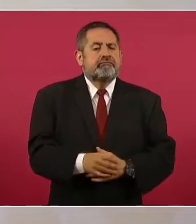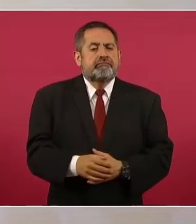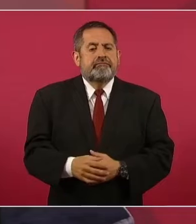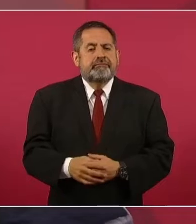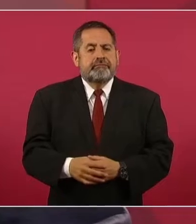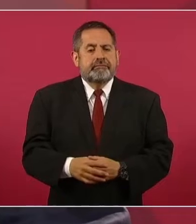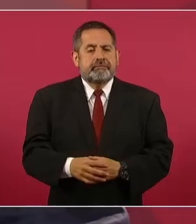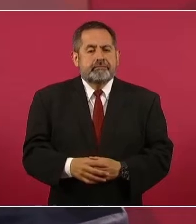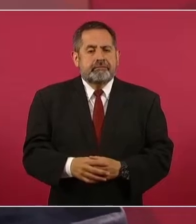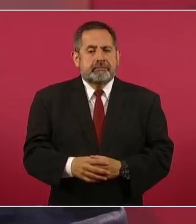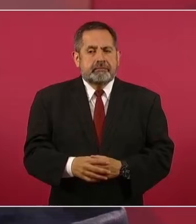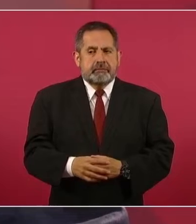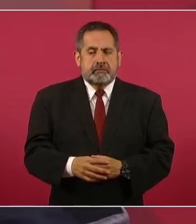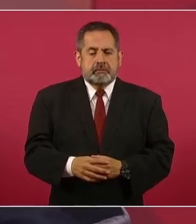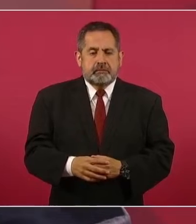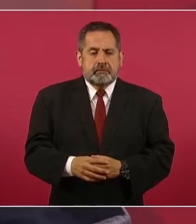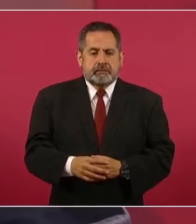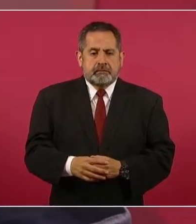Algunos